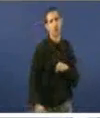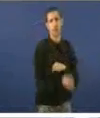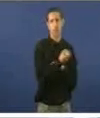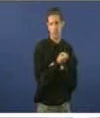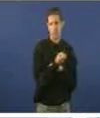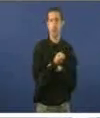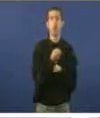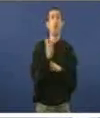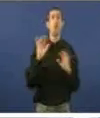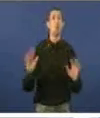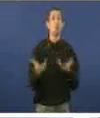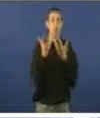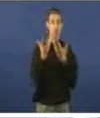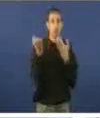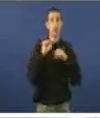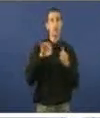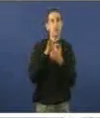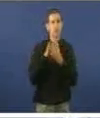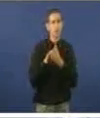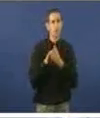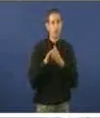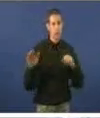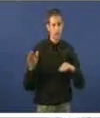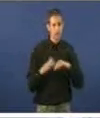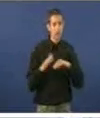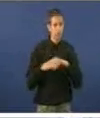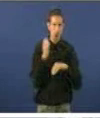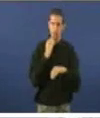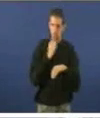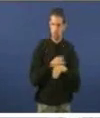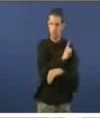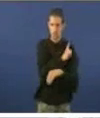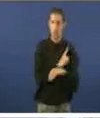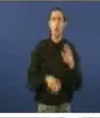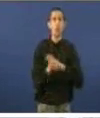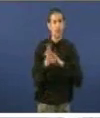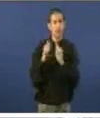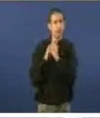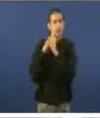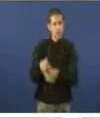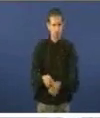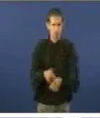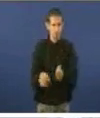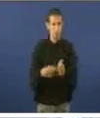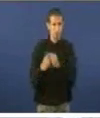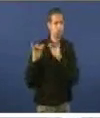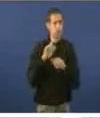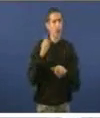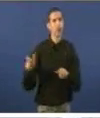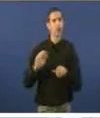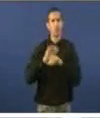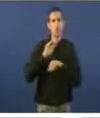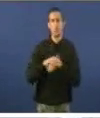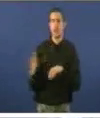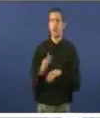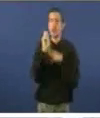Esta folga, apesar duns servizos mínimos abusivos, tivo un seguimento mayoritario. Entre os actos de protesta que se